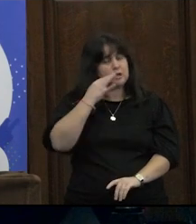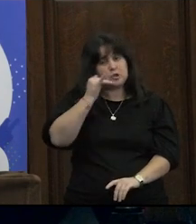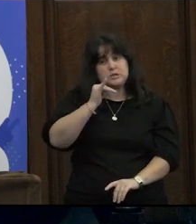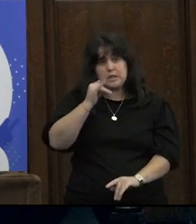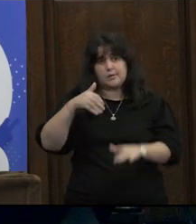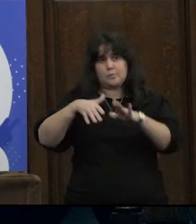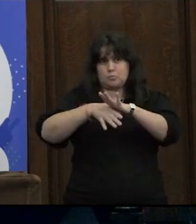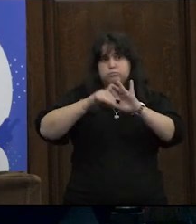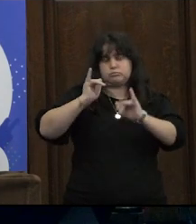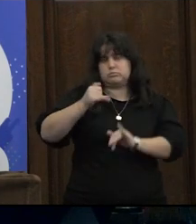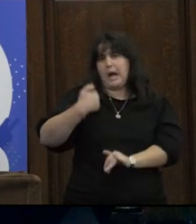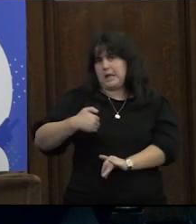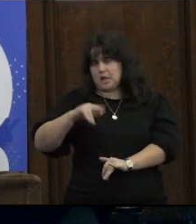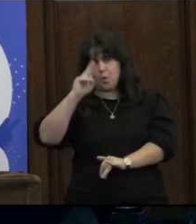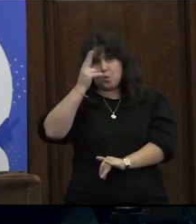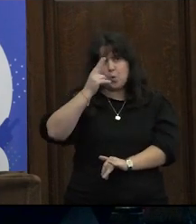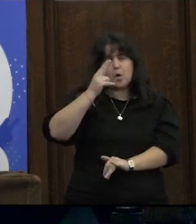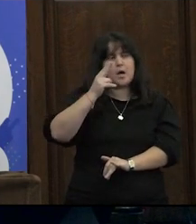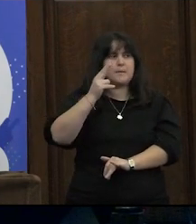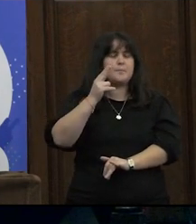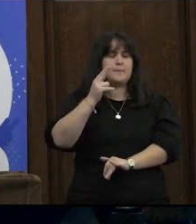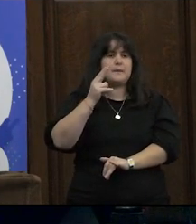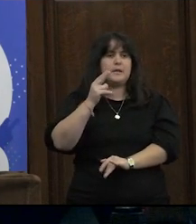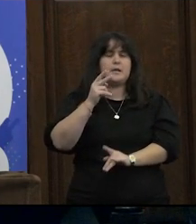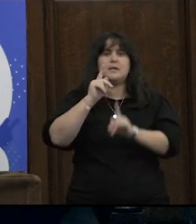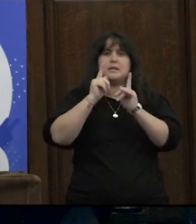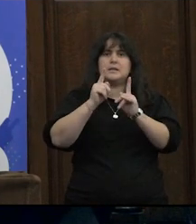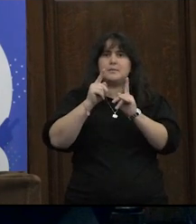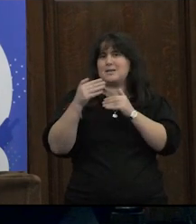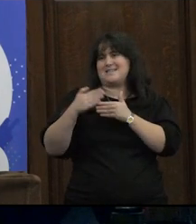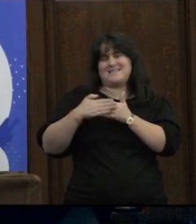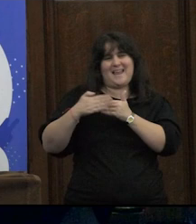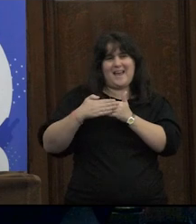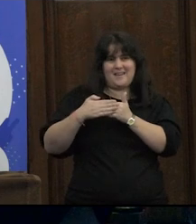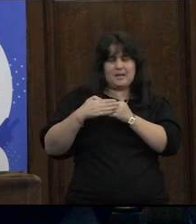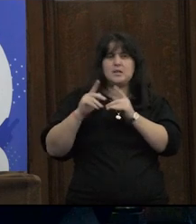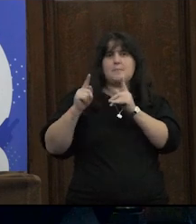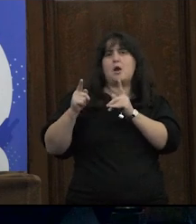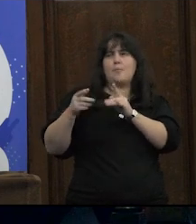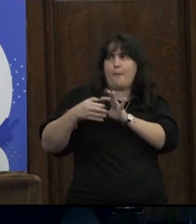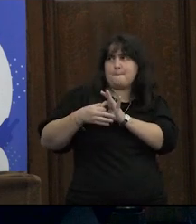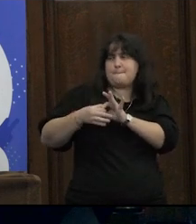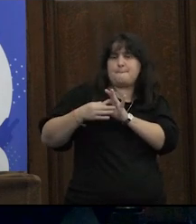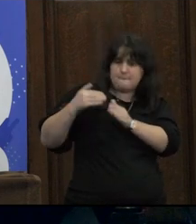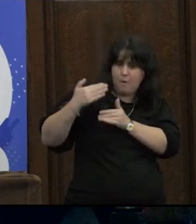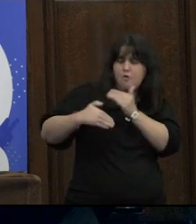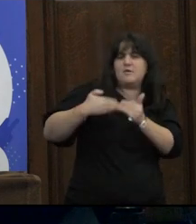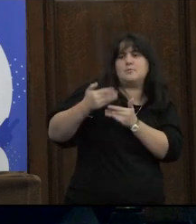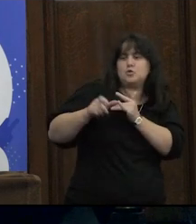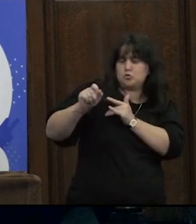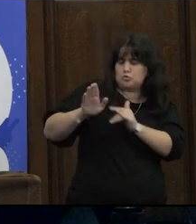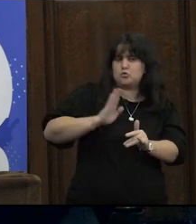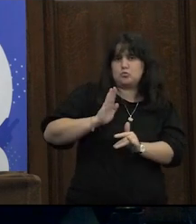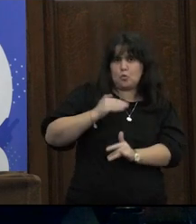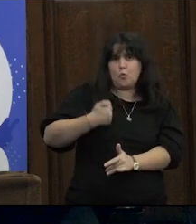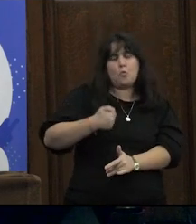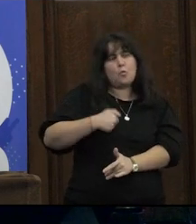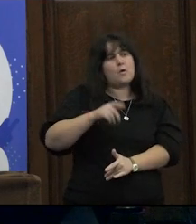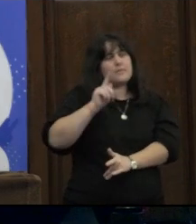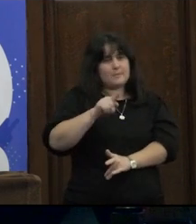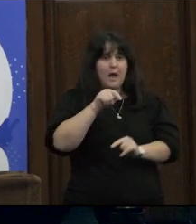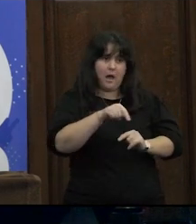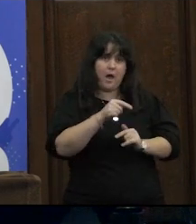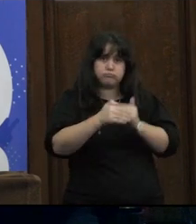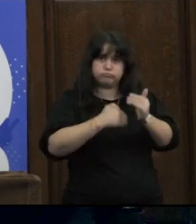creo que tiene mucho vínculo estamos muy cerca además estamos muy cerca de los movimientos de las mujeres de Argentina y acá